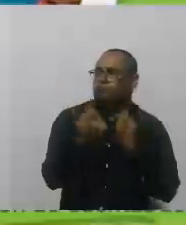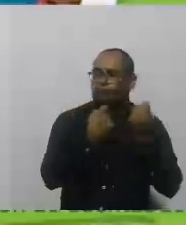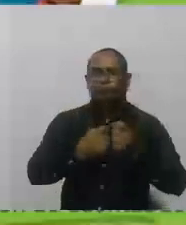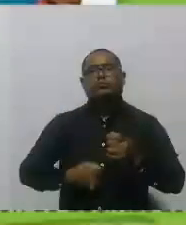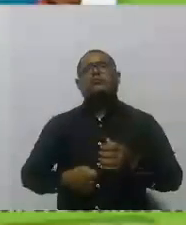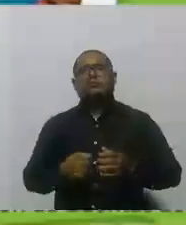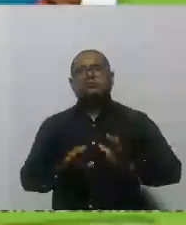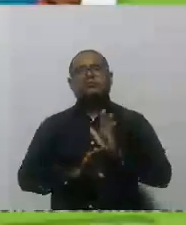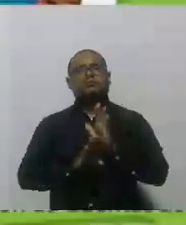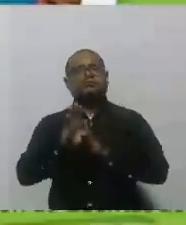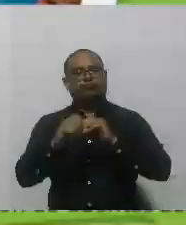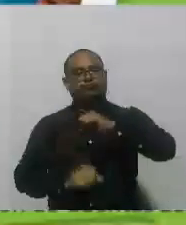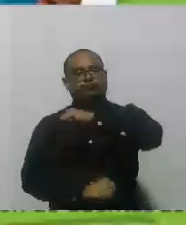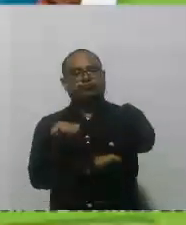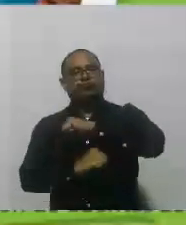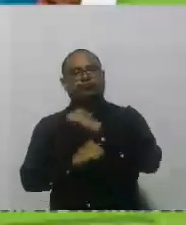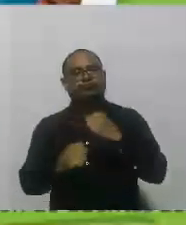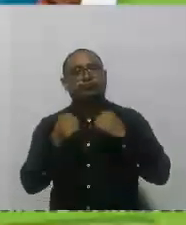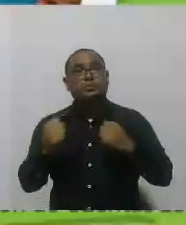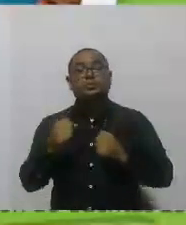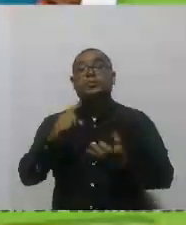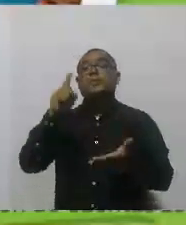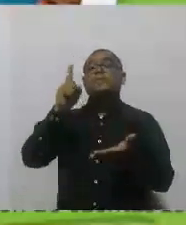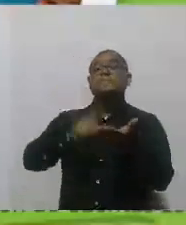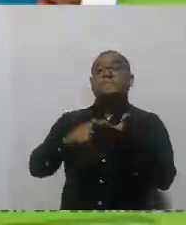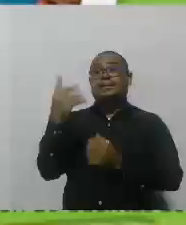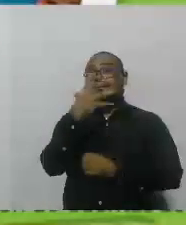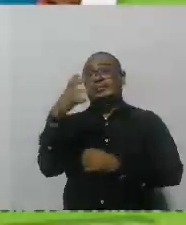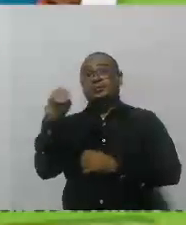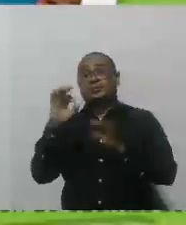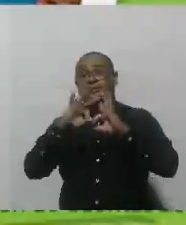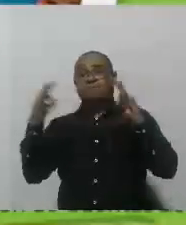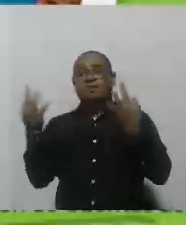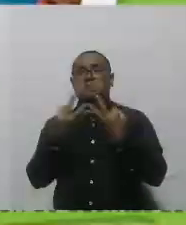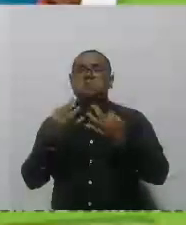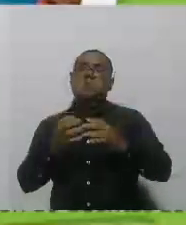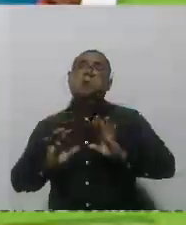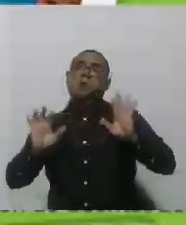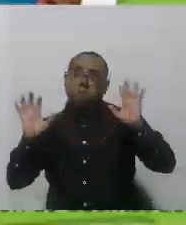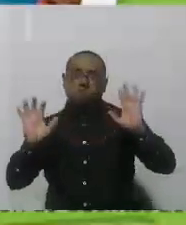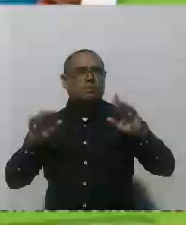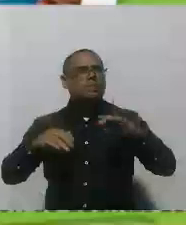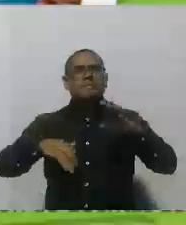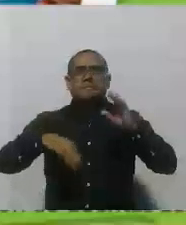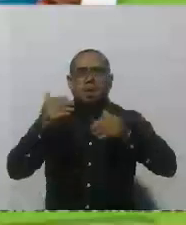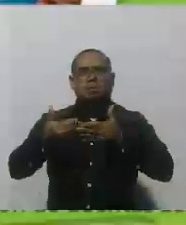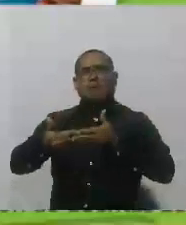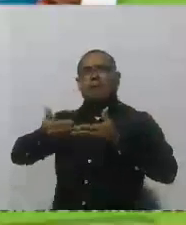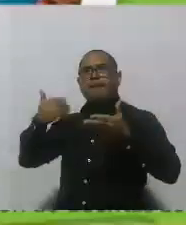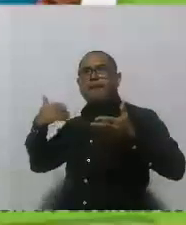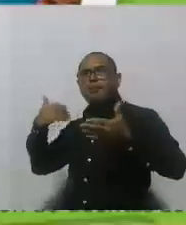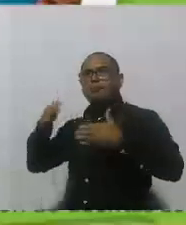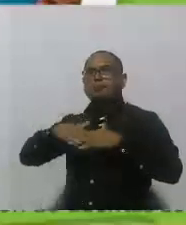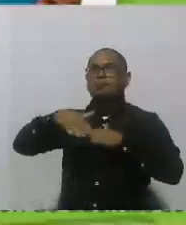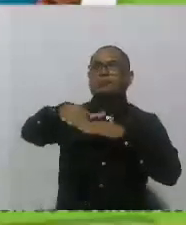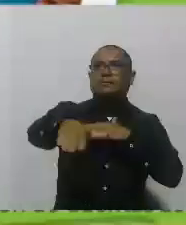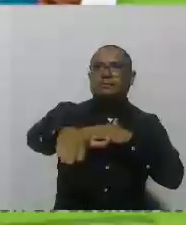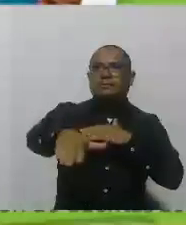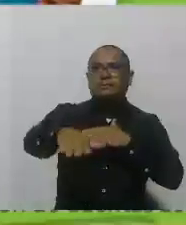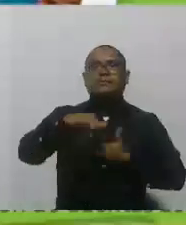Son 1.050 familias que más que un dato frío, más que una cifra hoy, tienen un antes y un después en la